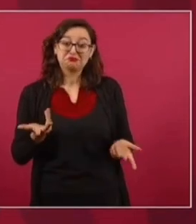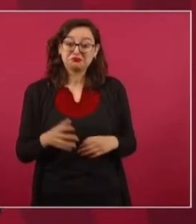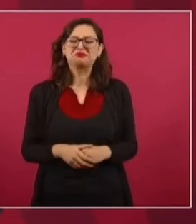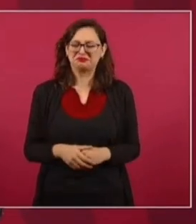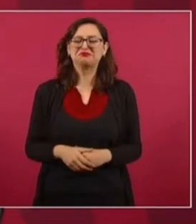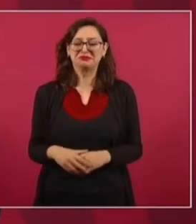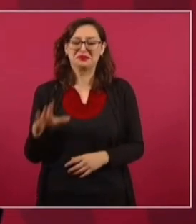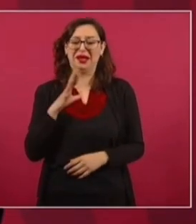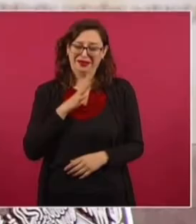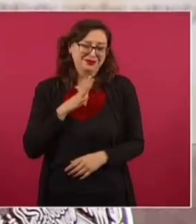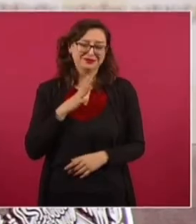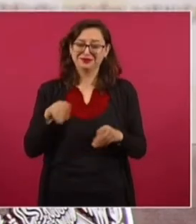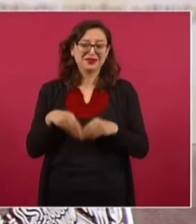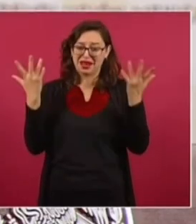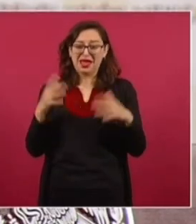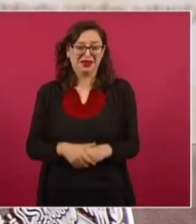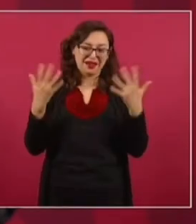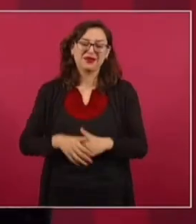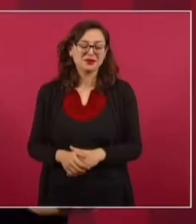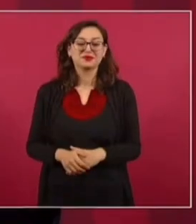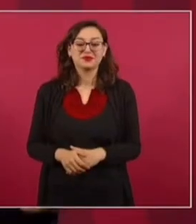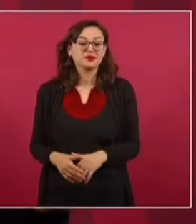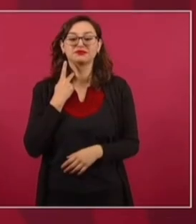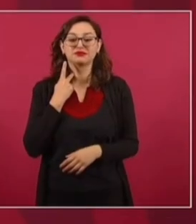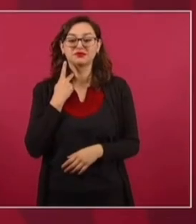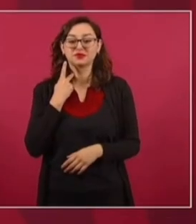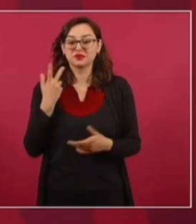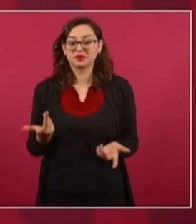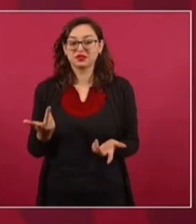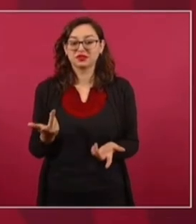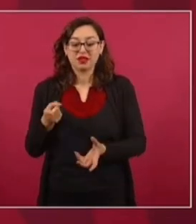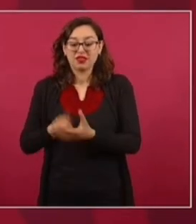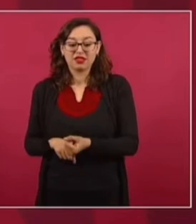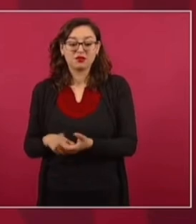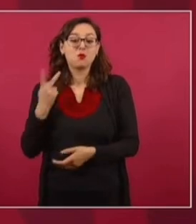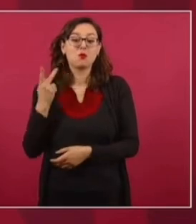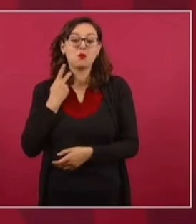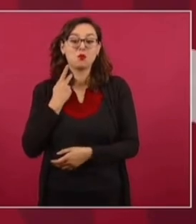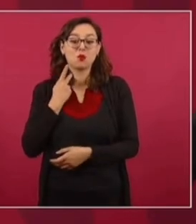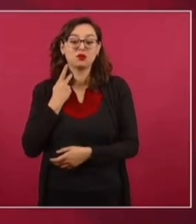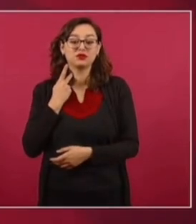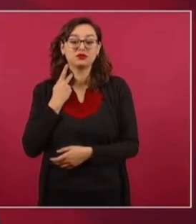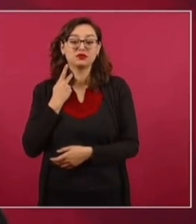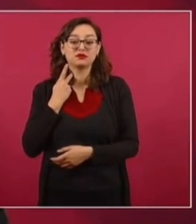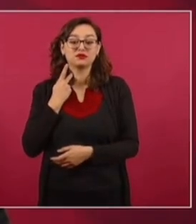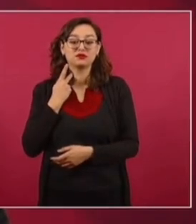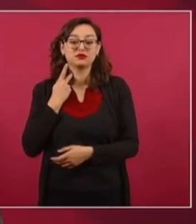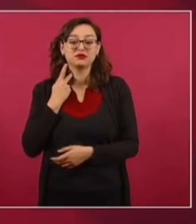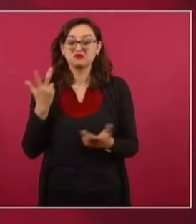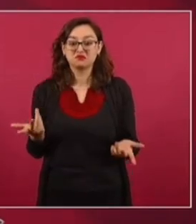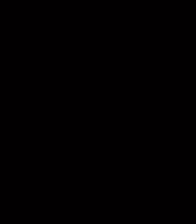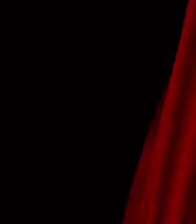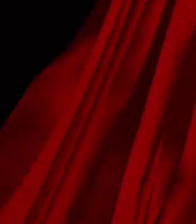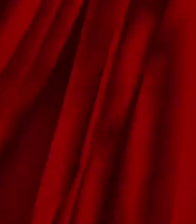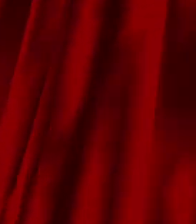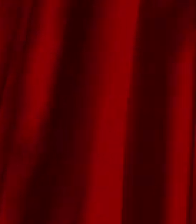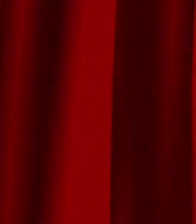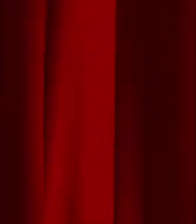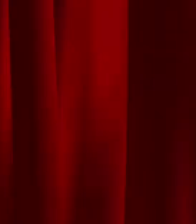Claro que sí. Sí, sí, sí. En política, no se puede decir que nada es irreversible.